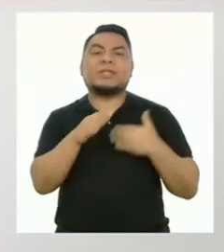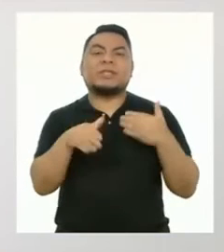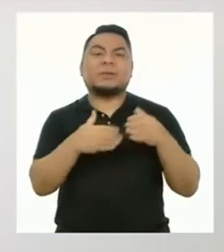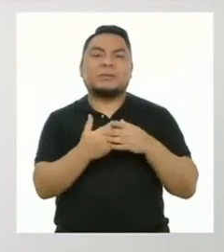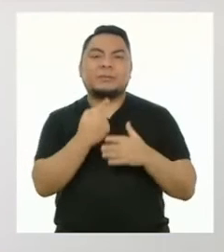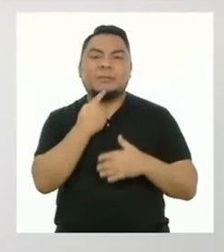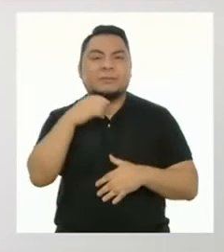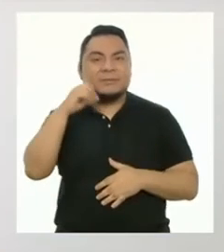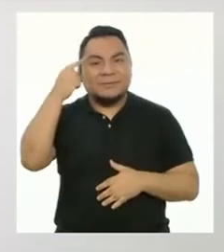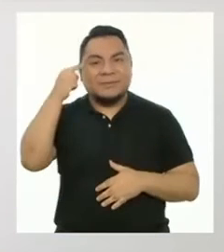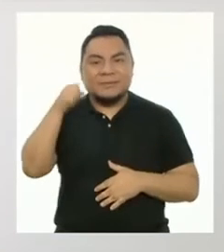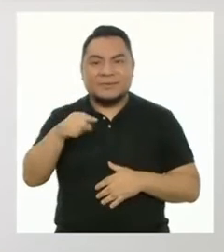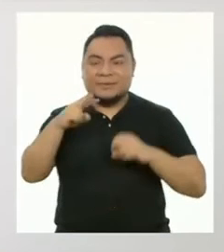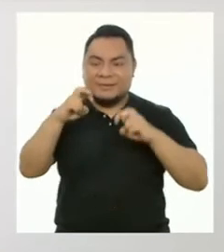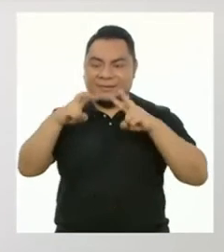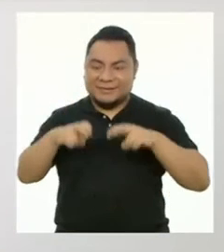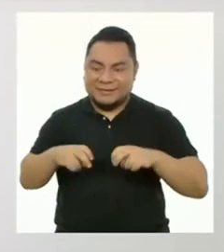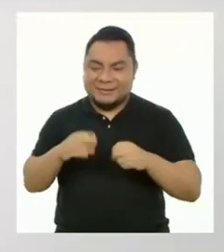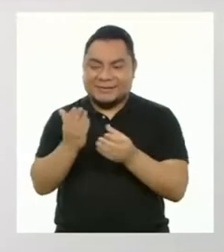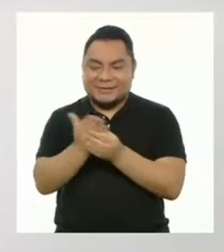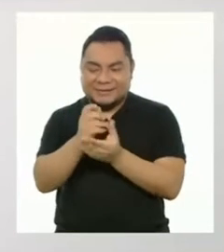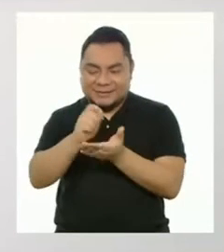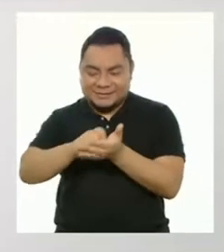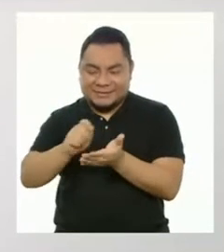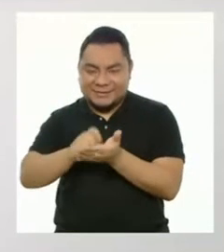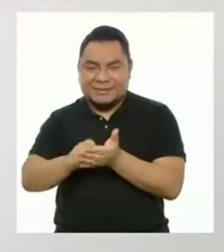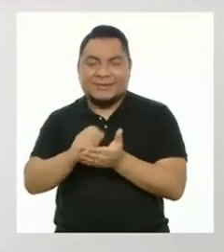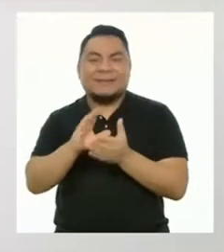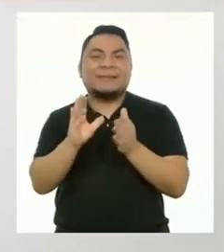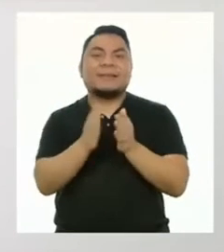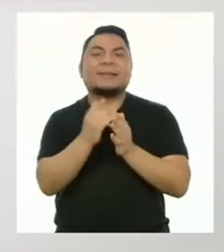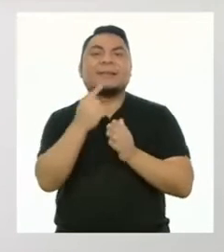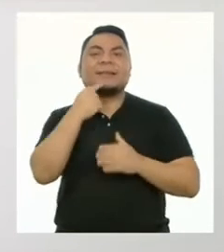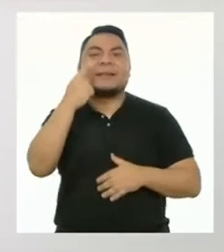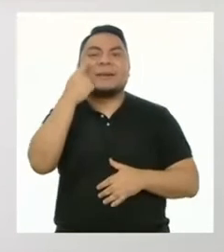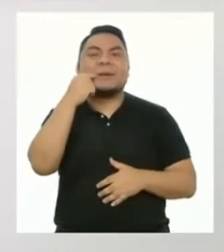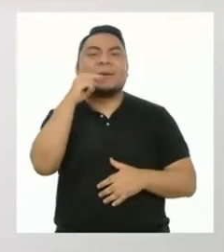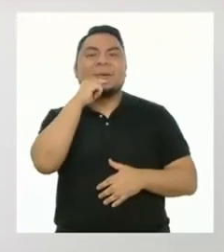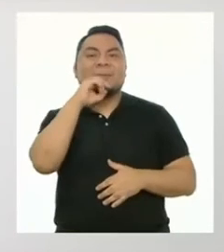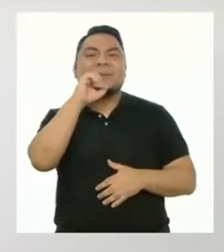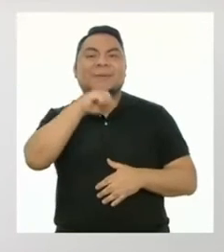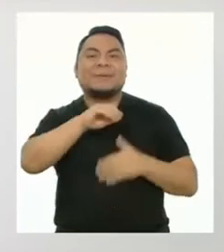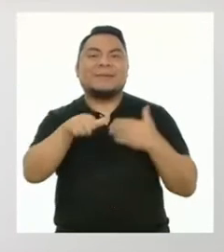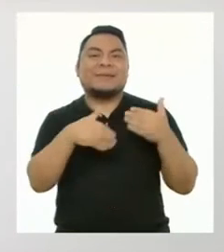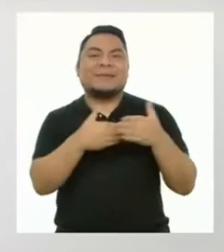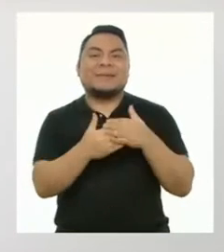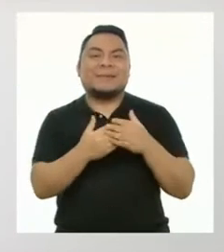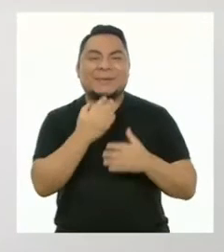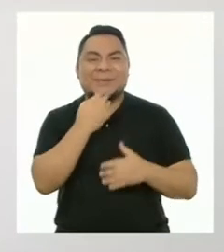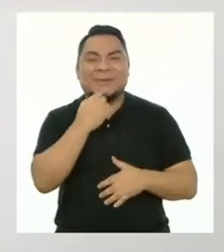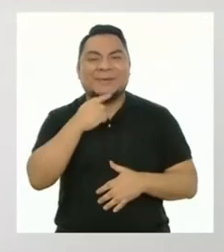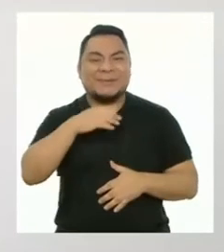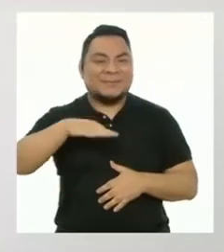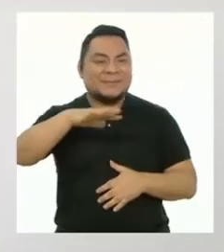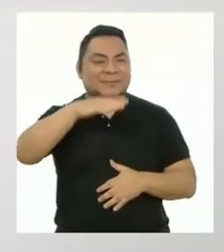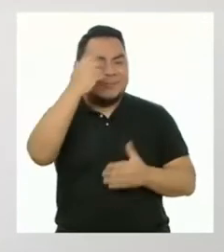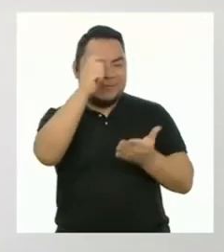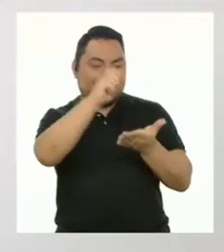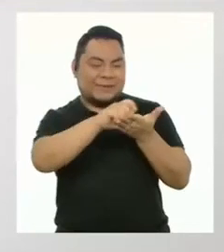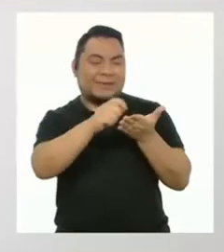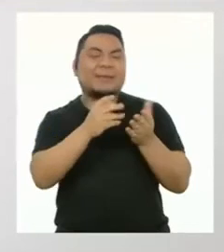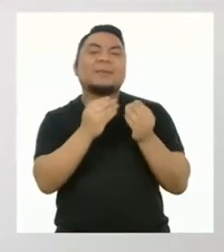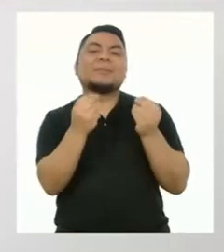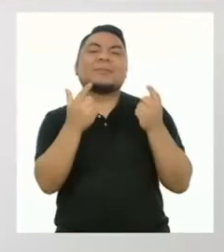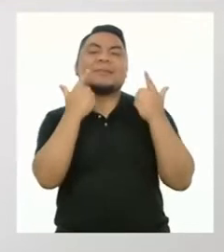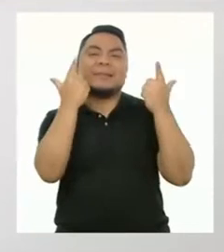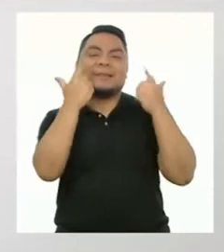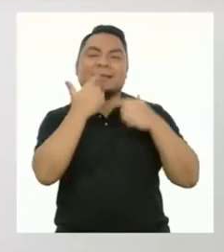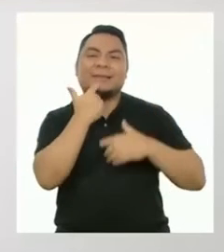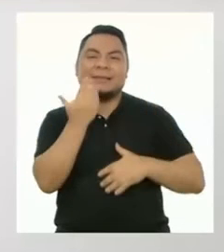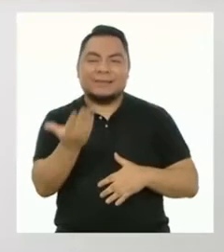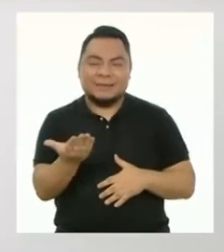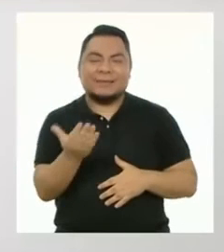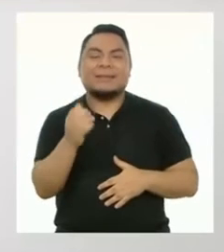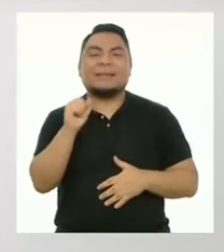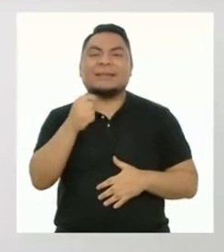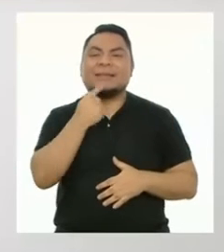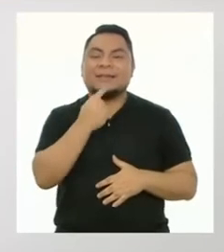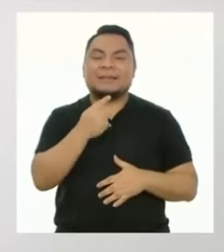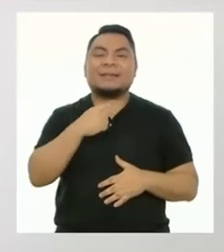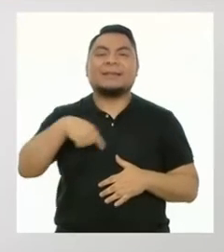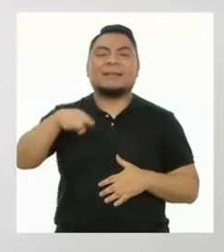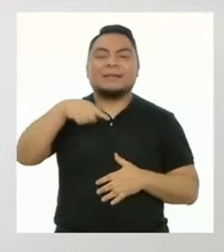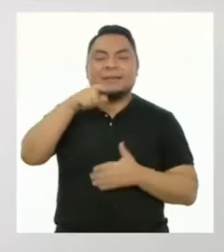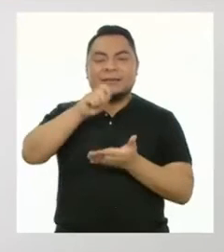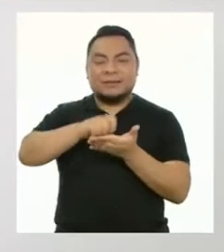He disfrutado mucho poder estar aquí y oír a las chicas y chicos que tanto extraño. Les deseo mucha suerte en su